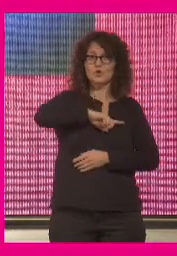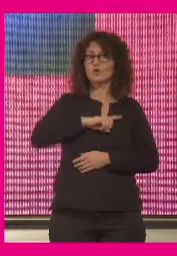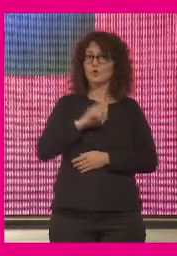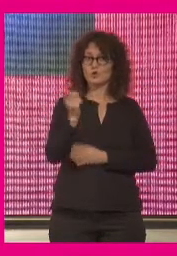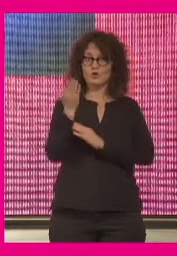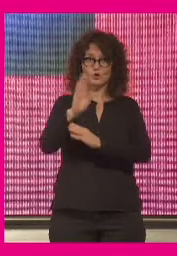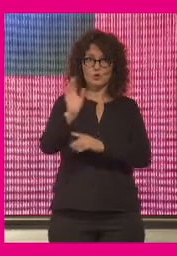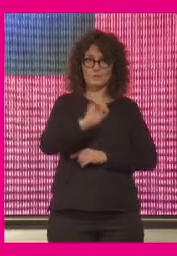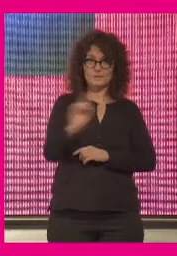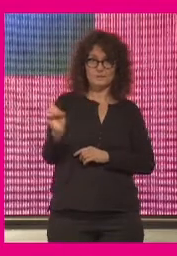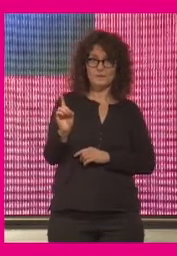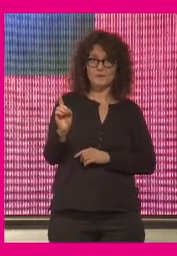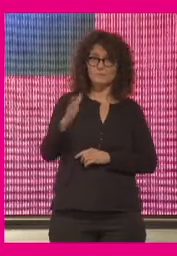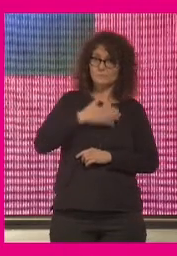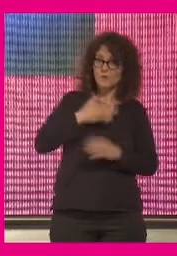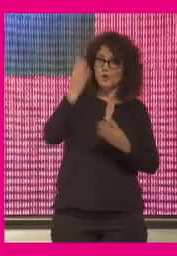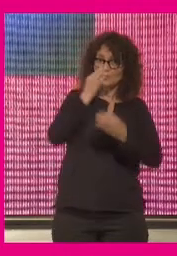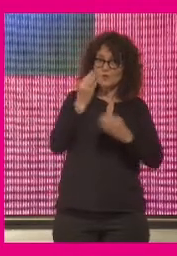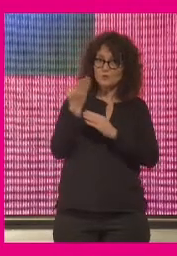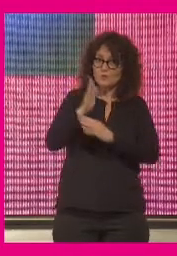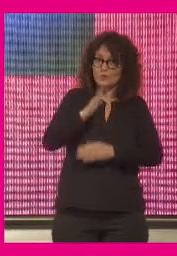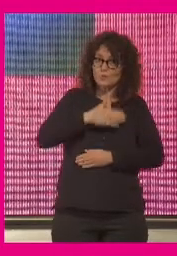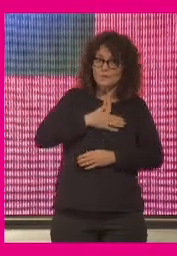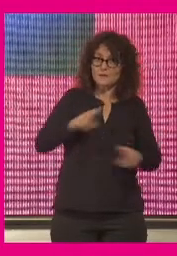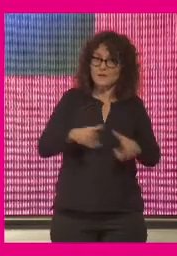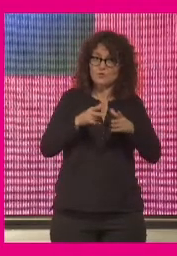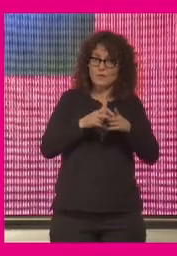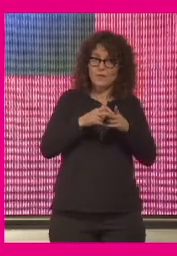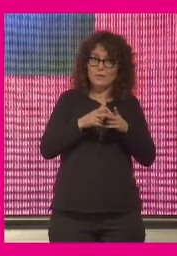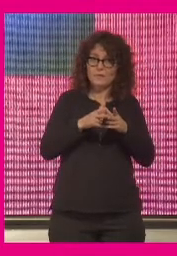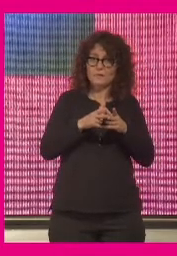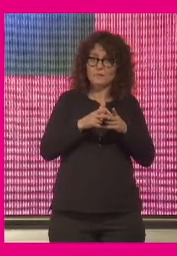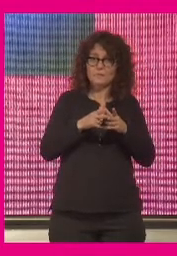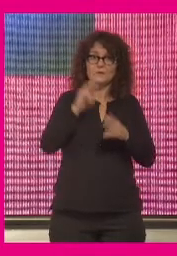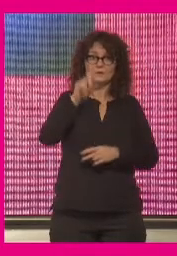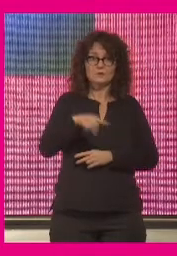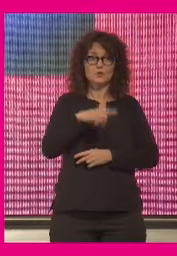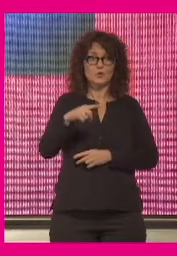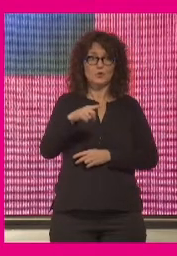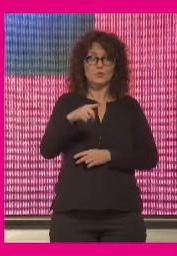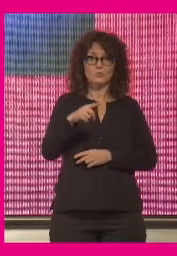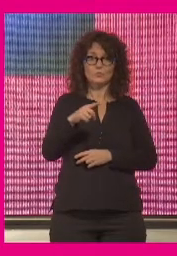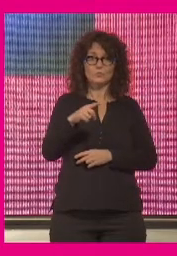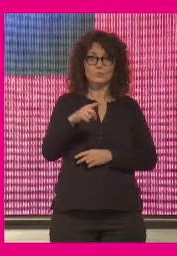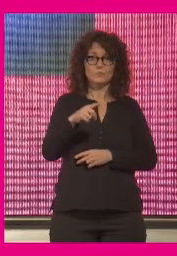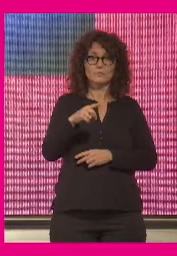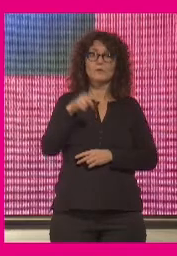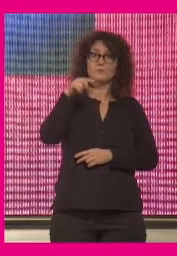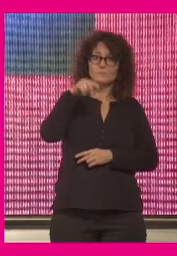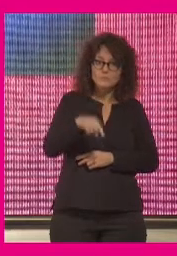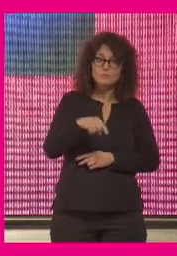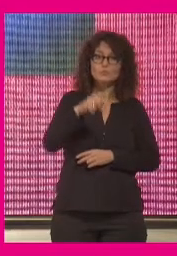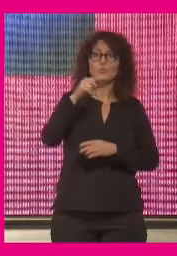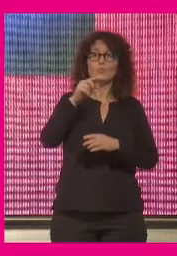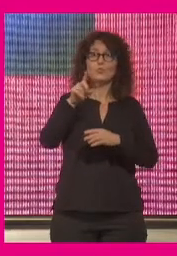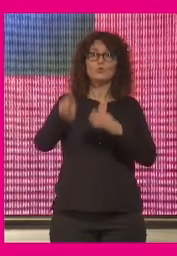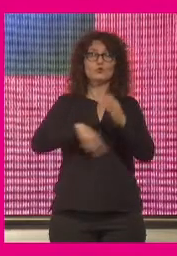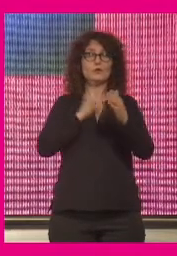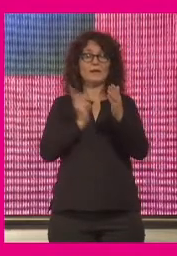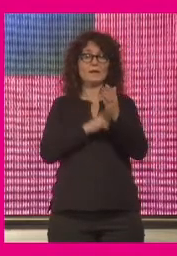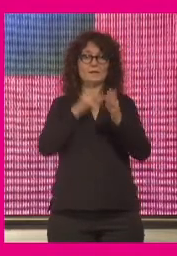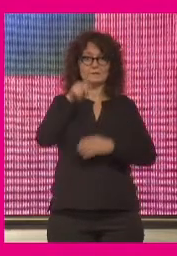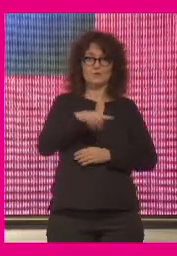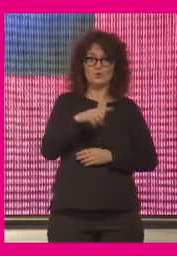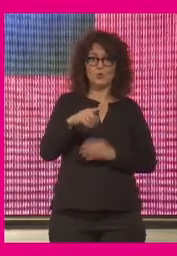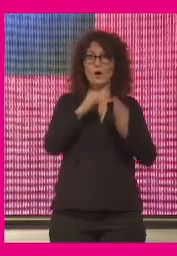nos están representando los datos realmente a la sociedad a la sociedad en su conjunto y en su totalidad a